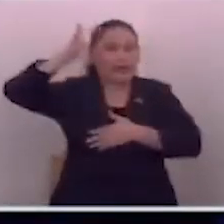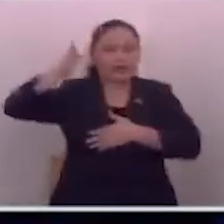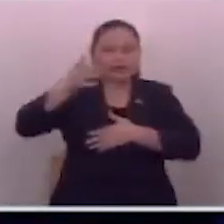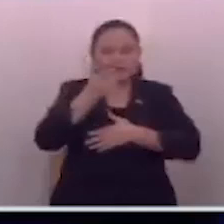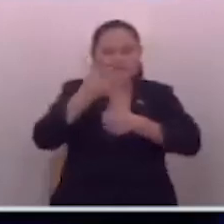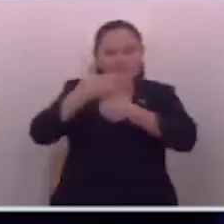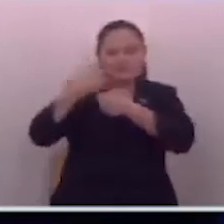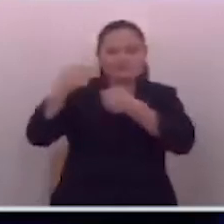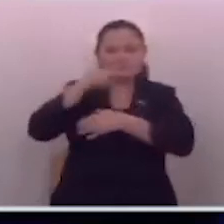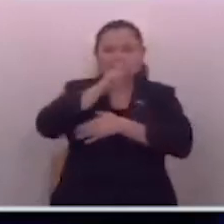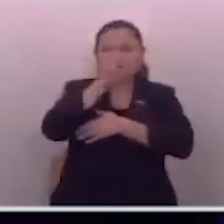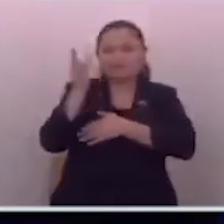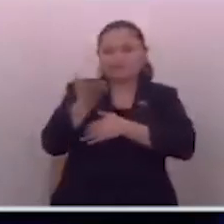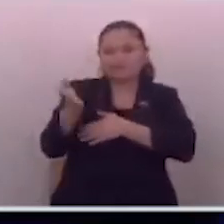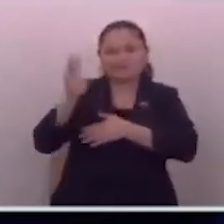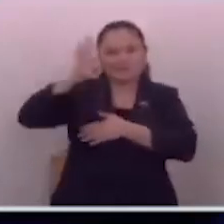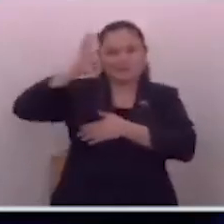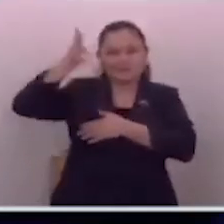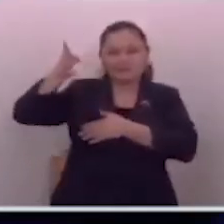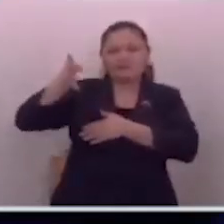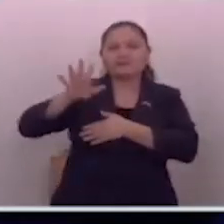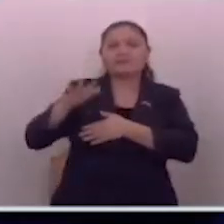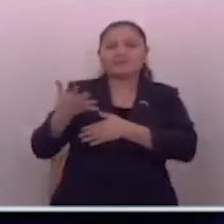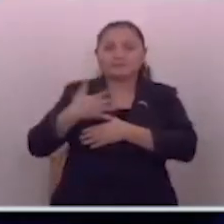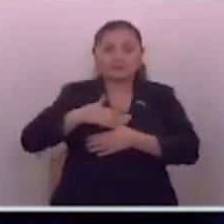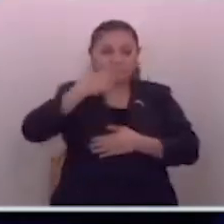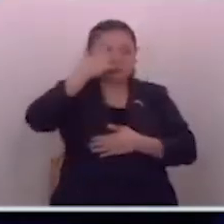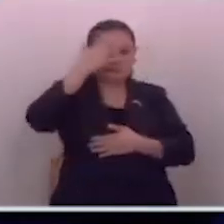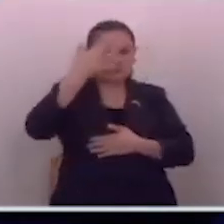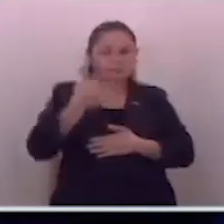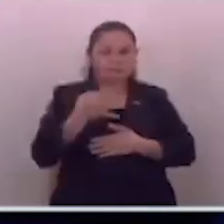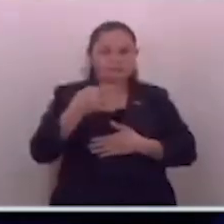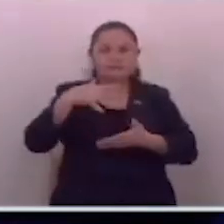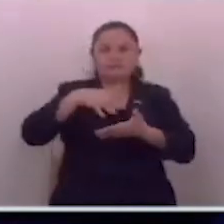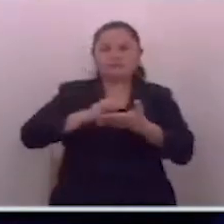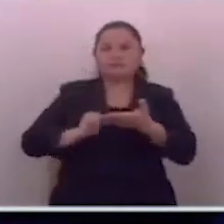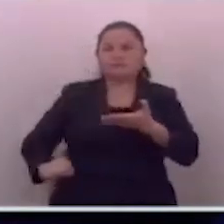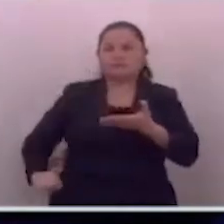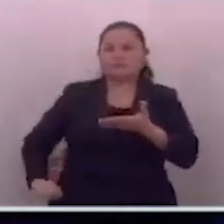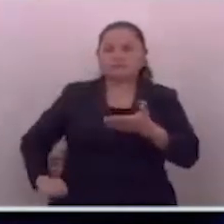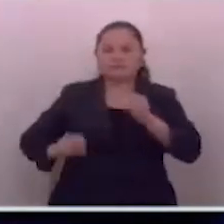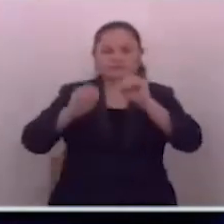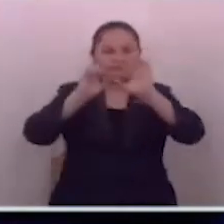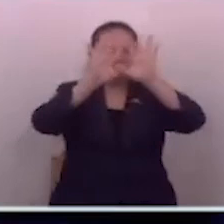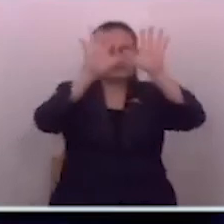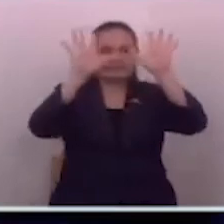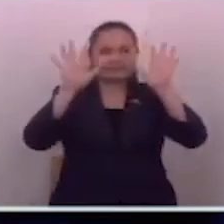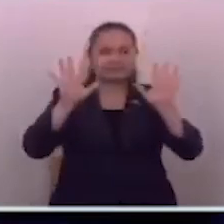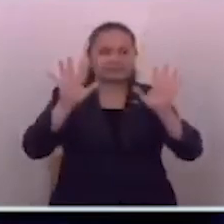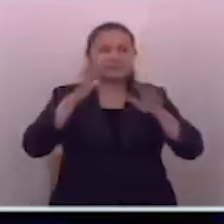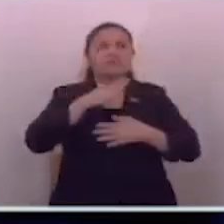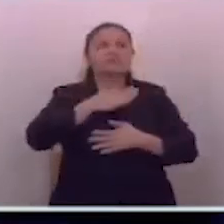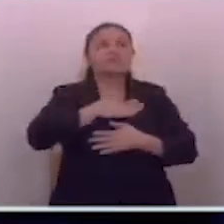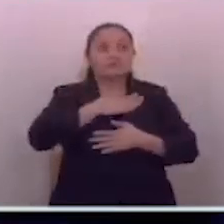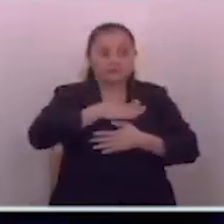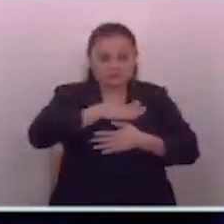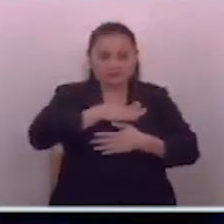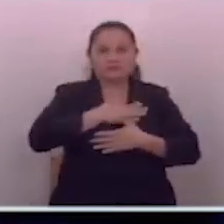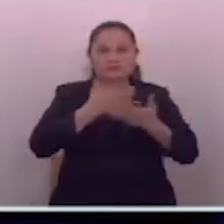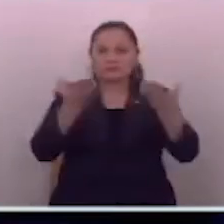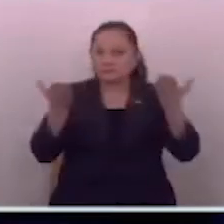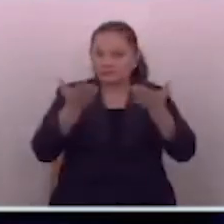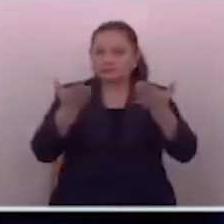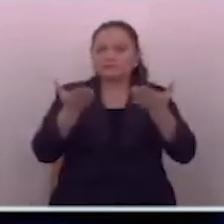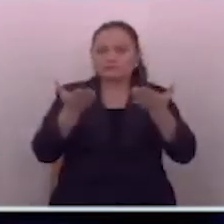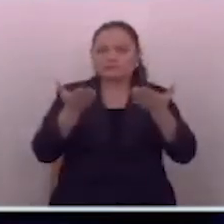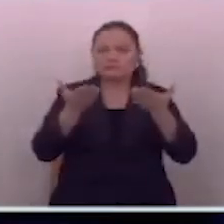partido de FMLN, no miertan, porque creo que el pueblo salvadoreño está muy claro de que nosotros sí estamos haciendo